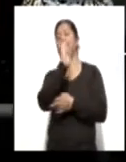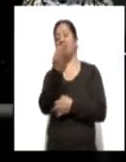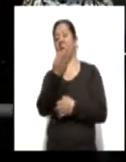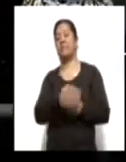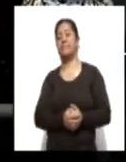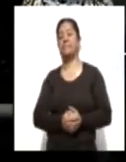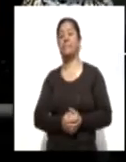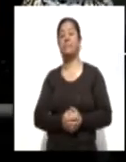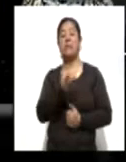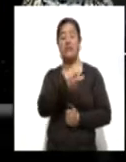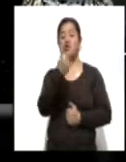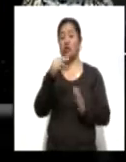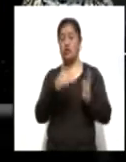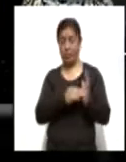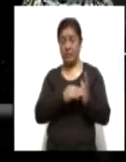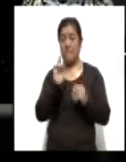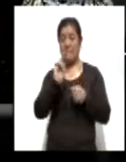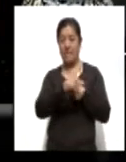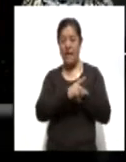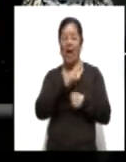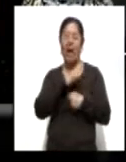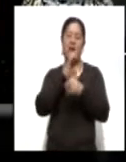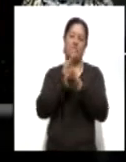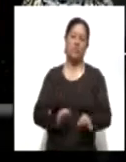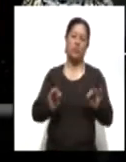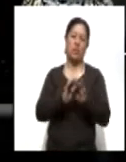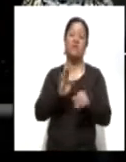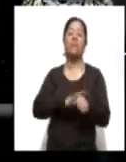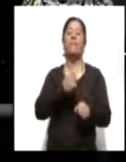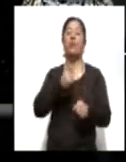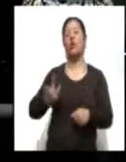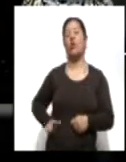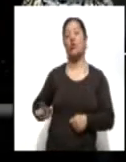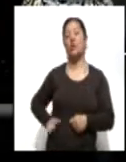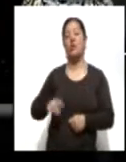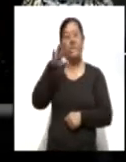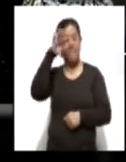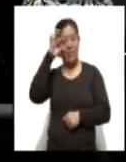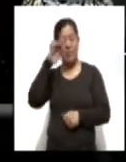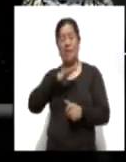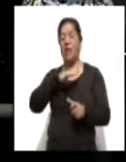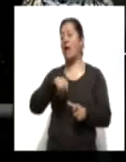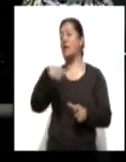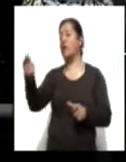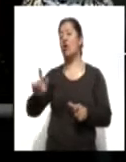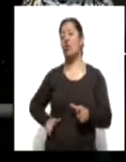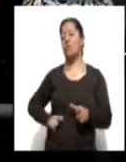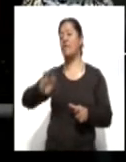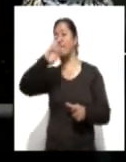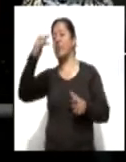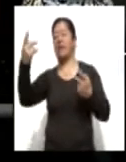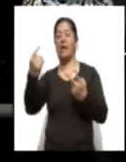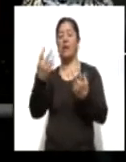Estas dos mil plazas son un acto importantísimo derivado de la excelente relación que el gobierno de Marco Mena tiene con el gobierno federal y